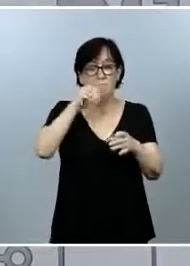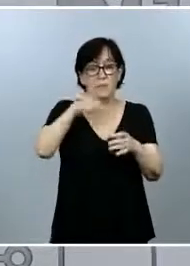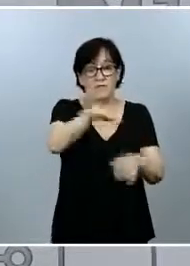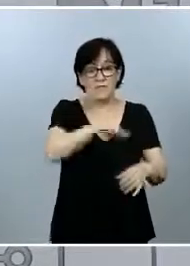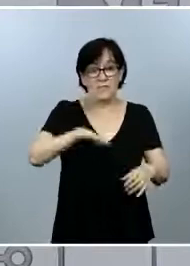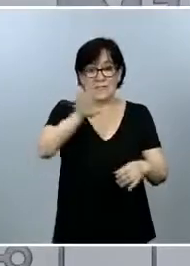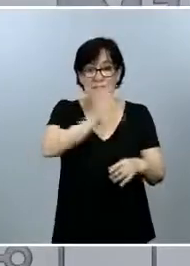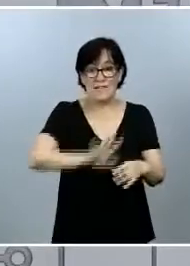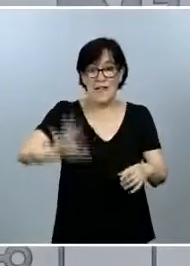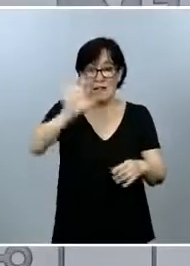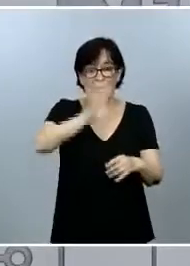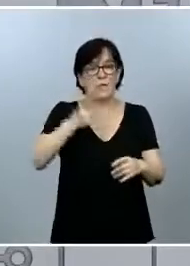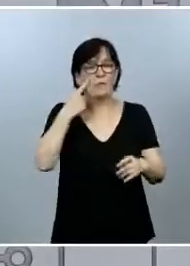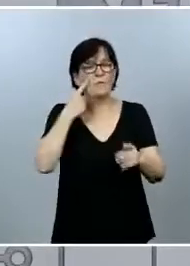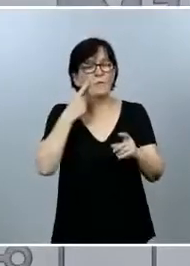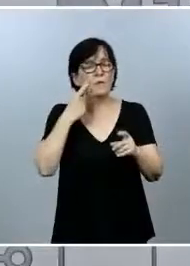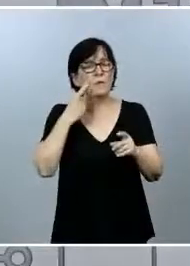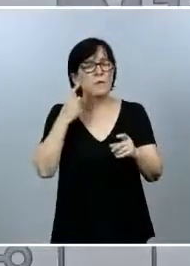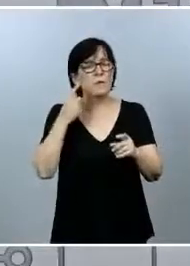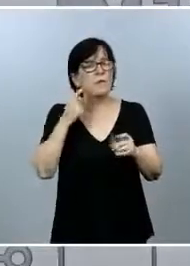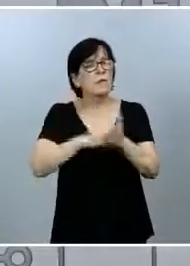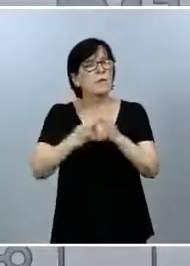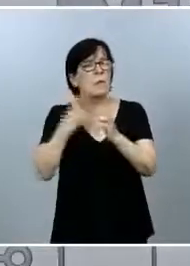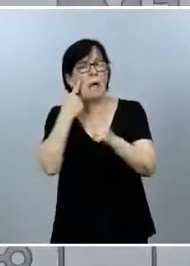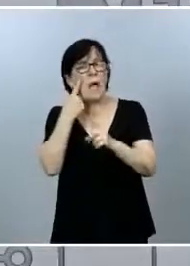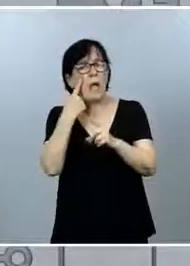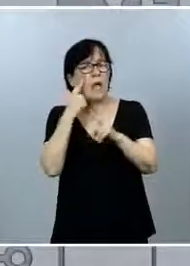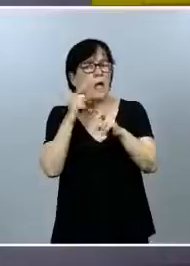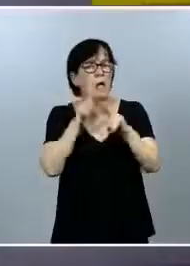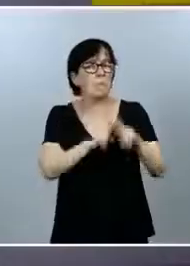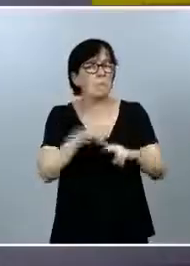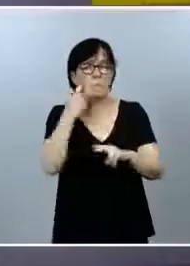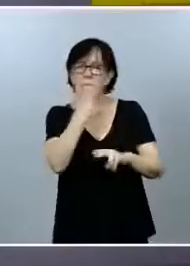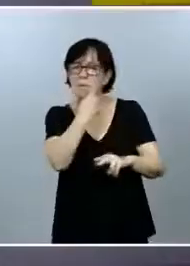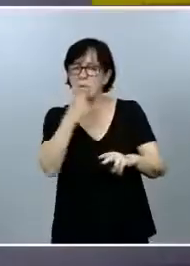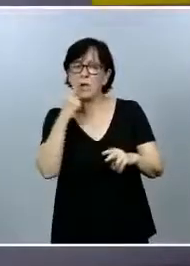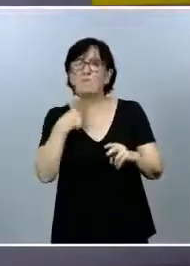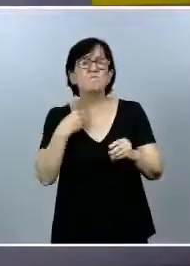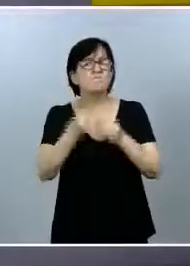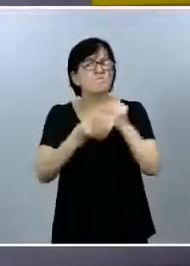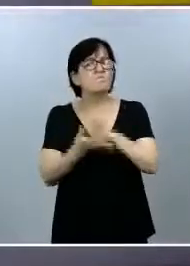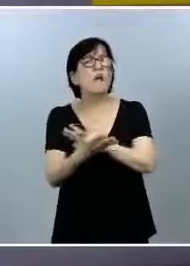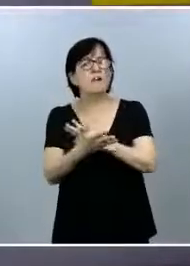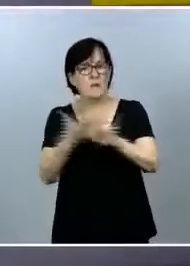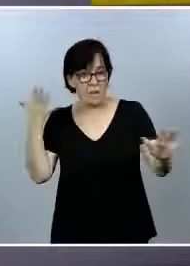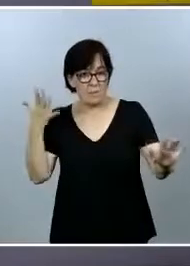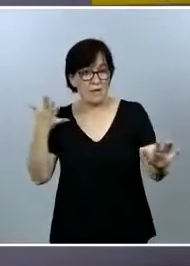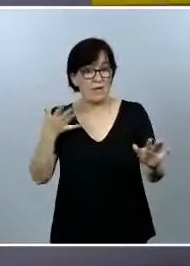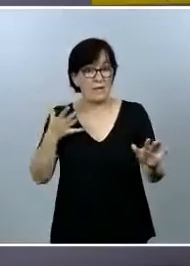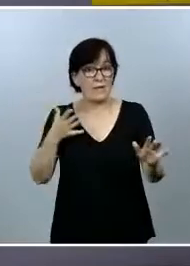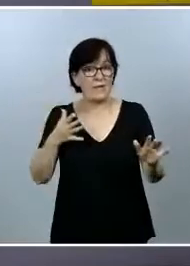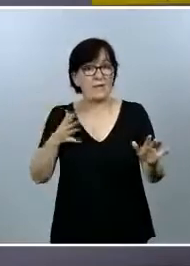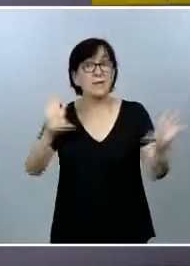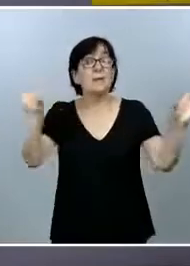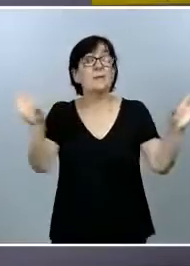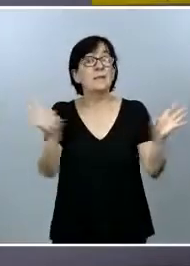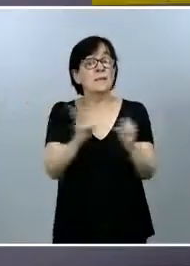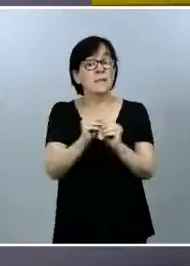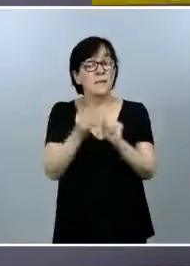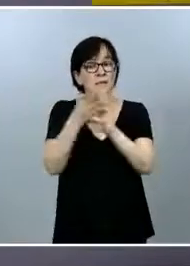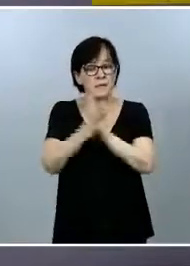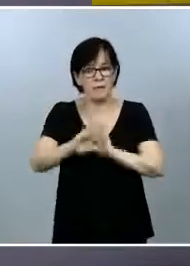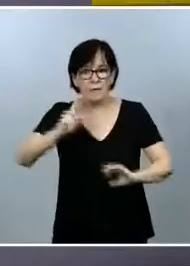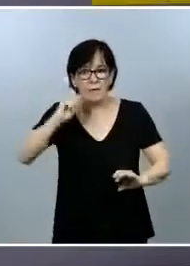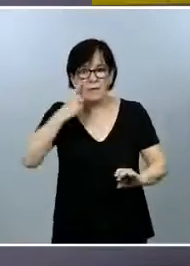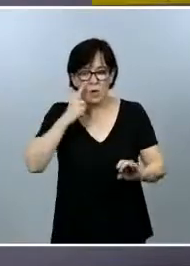sistema de vigilancia que nos permite reaccionar realmente rápido. Todo esto nos ha hecho detectar